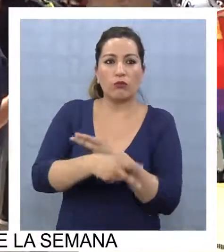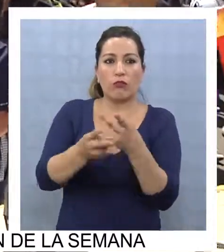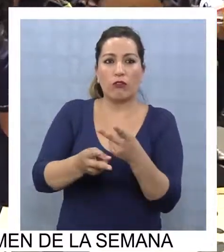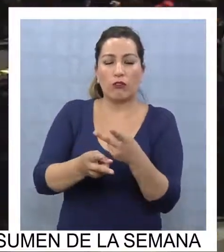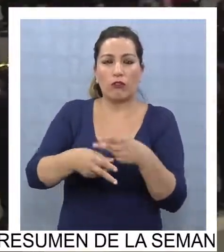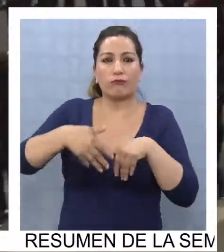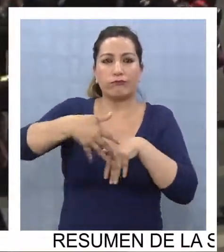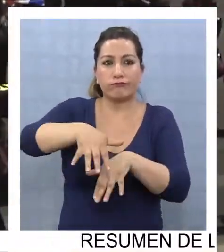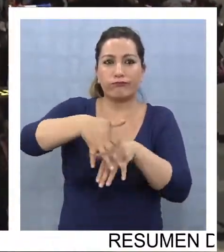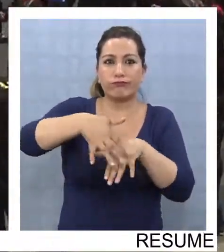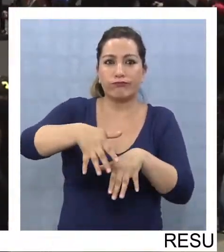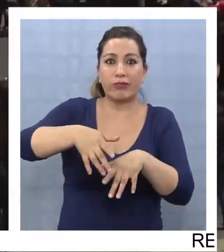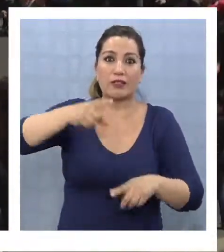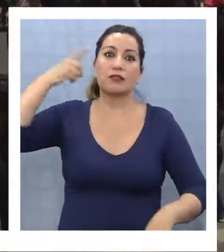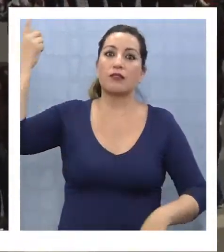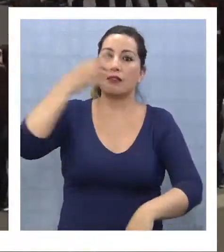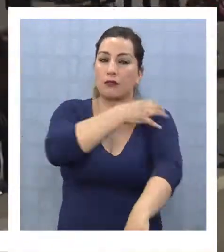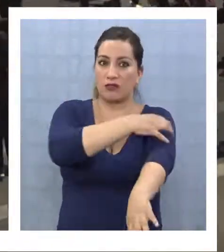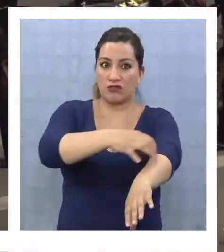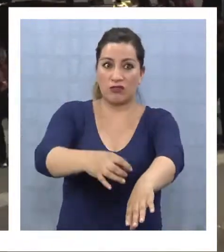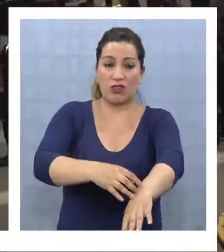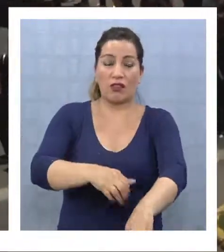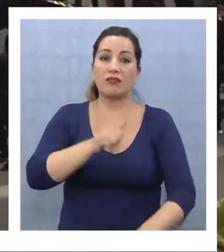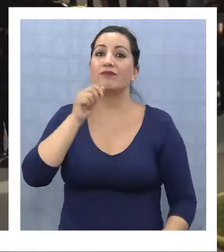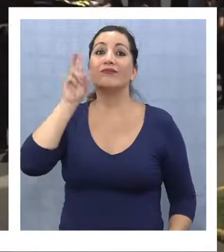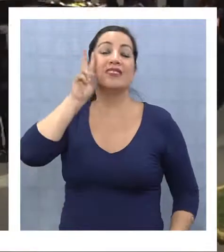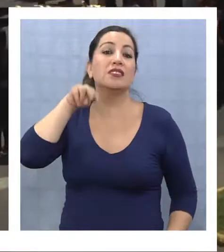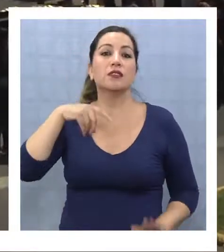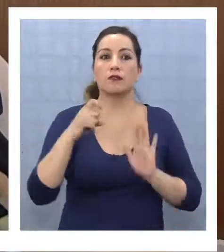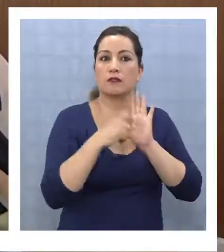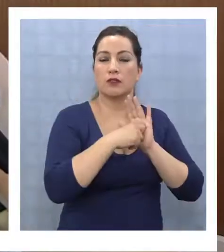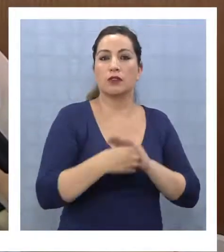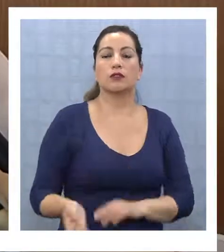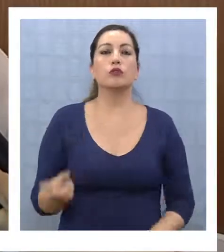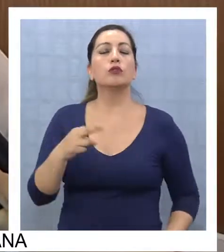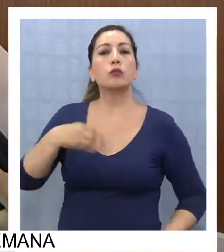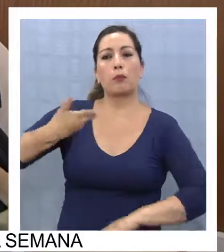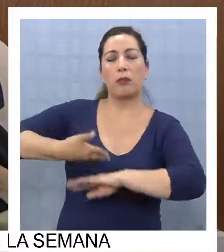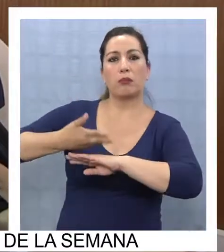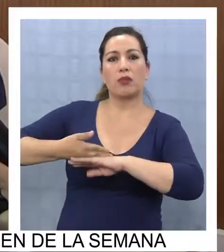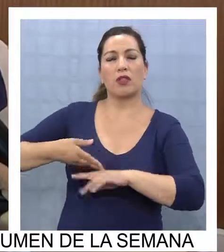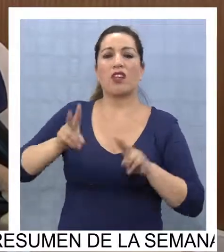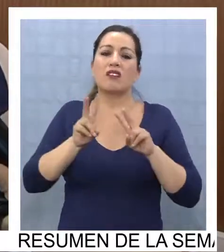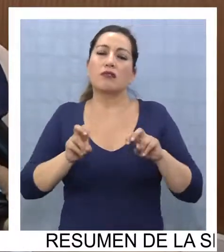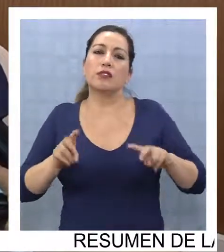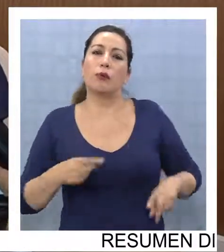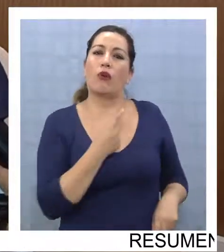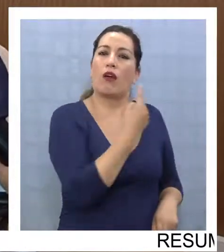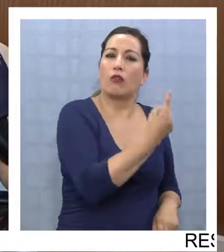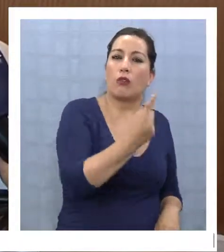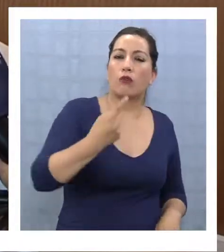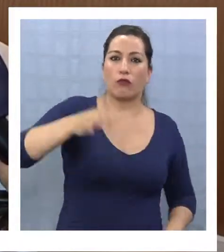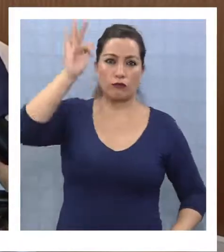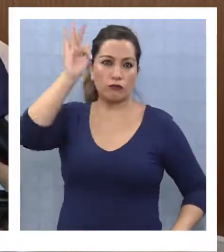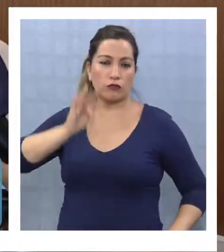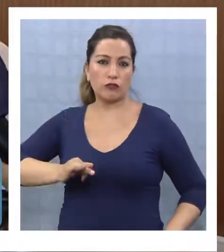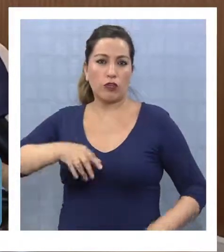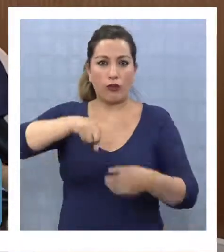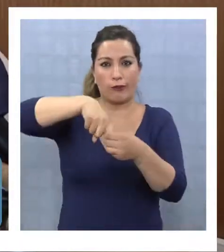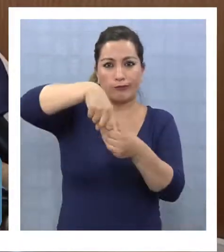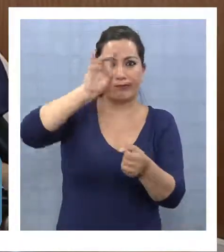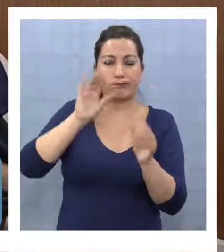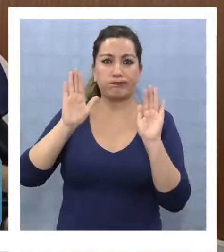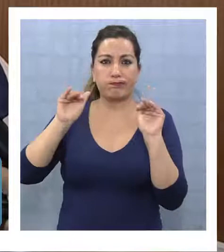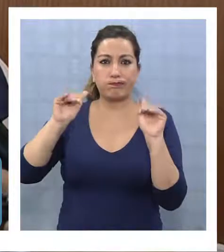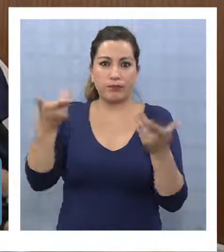paralización que tiene carácter de nacional e indefinida. Me están pidiendo que revisemos qué pasa con cada uno de los funcionarios que han sido